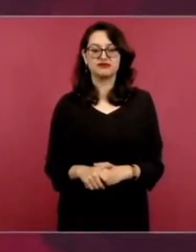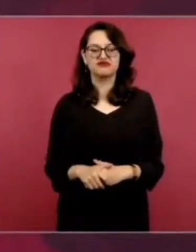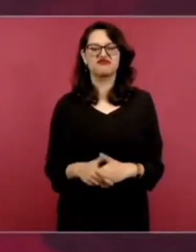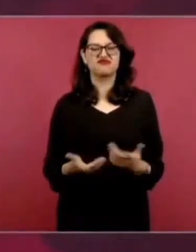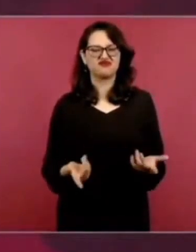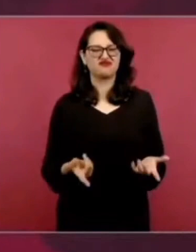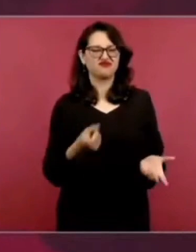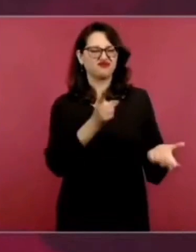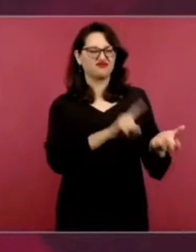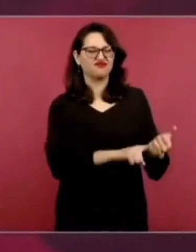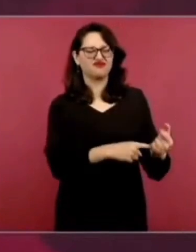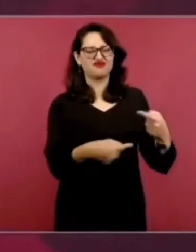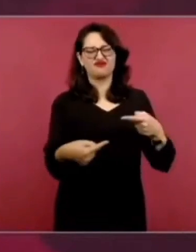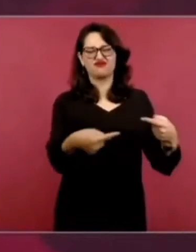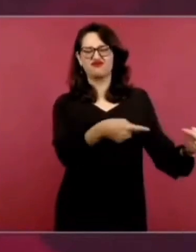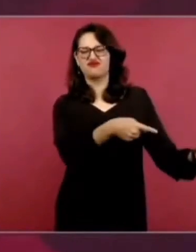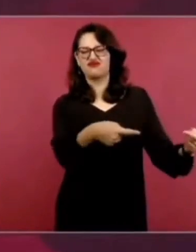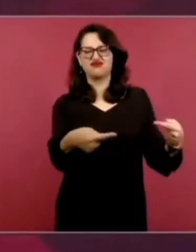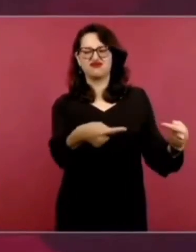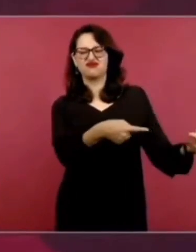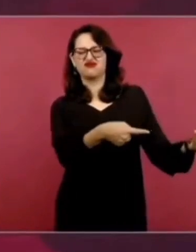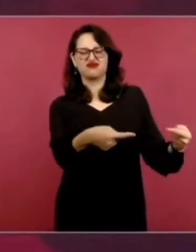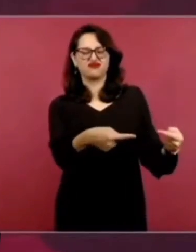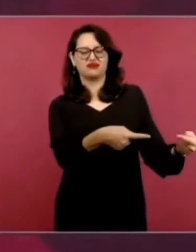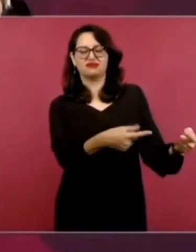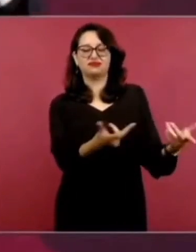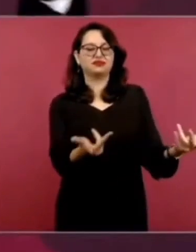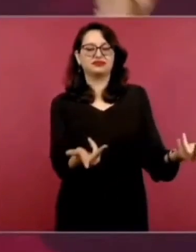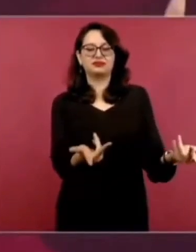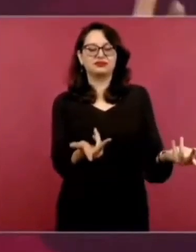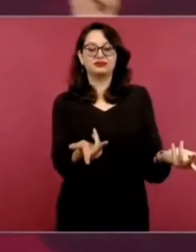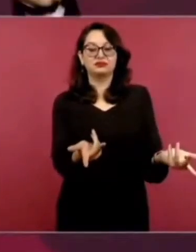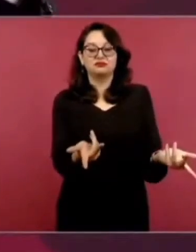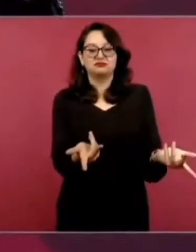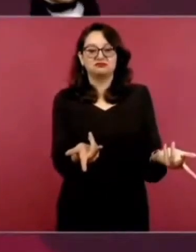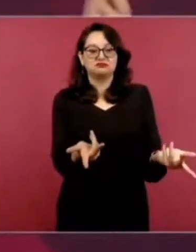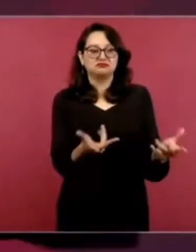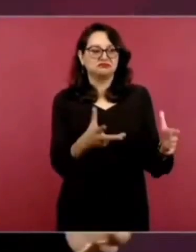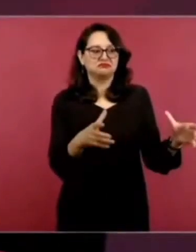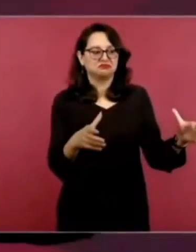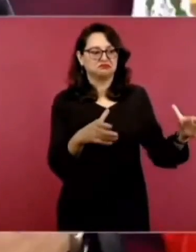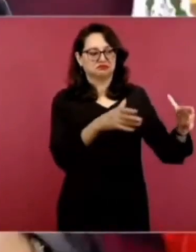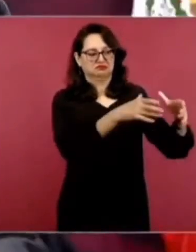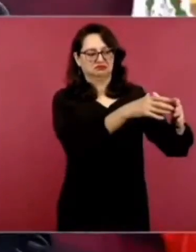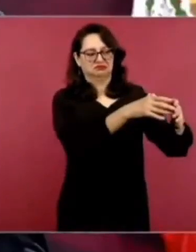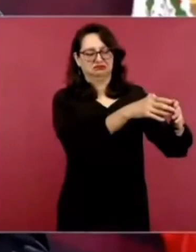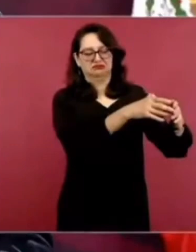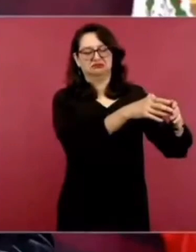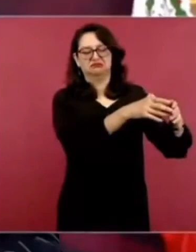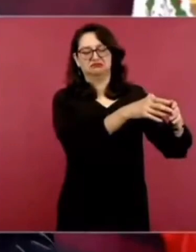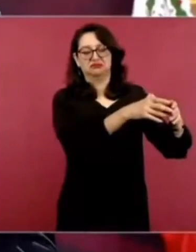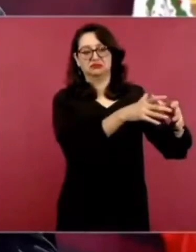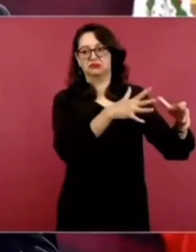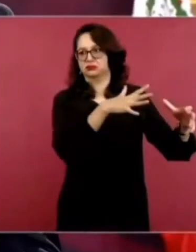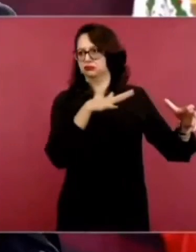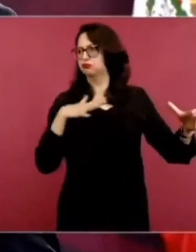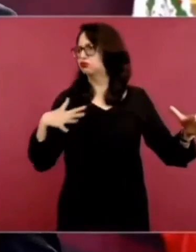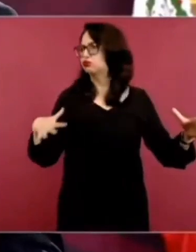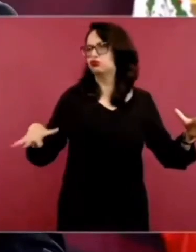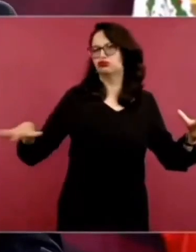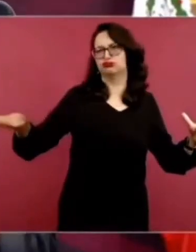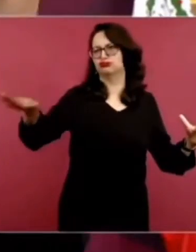críticas, cuestionamientos, pero no generalizar cuando se dicen